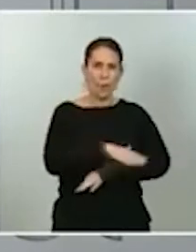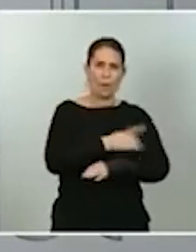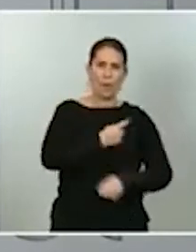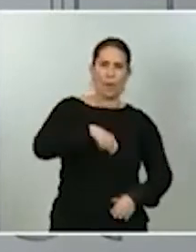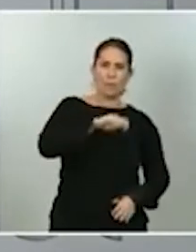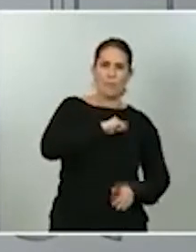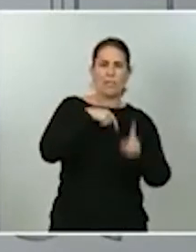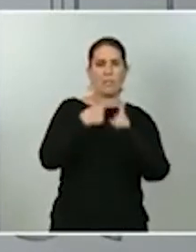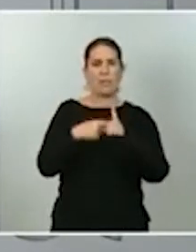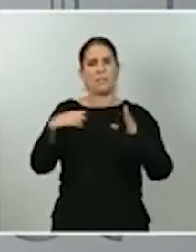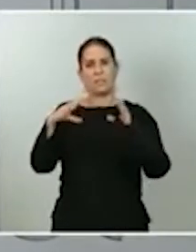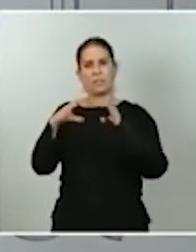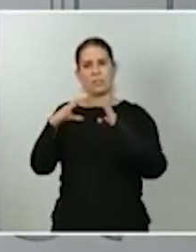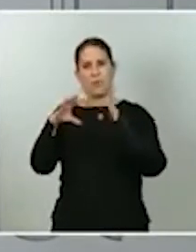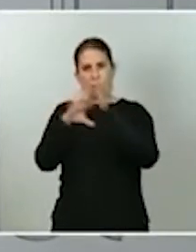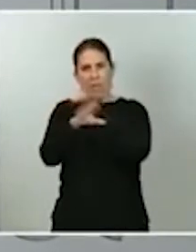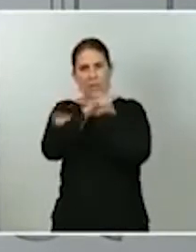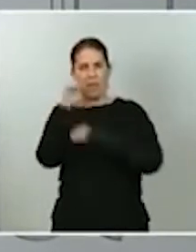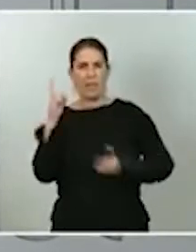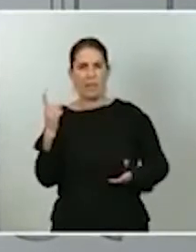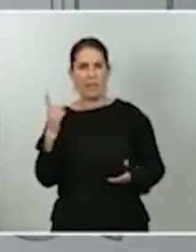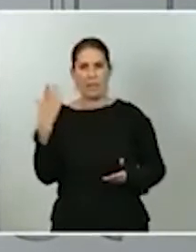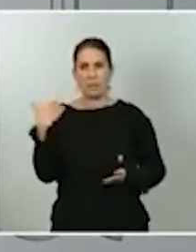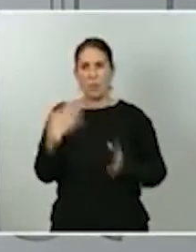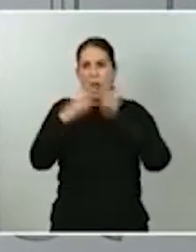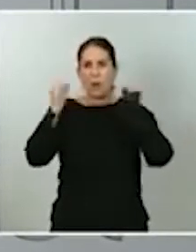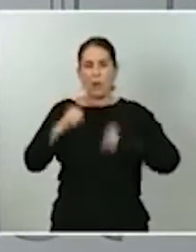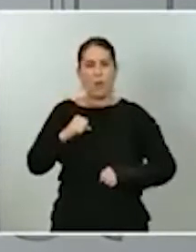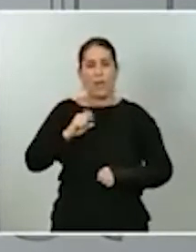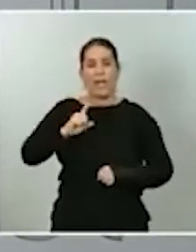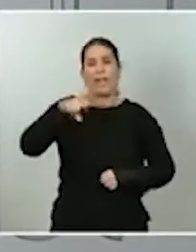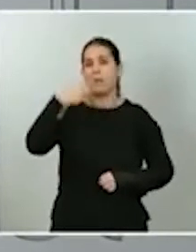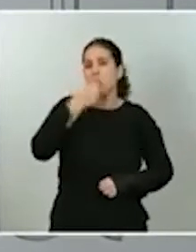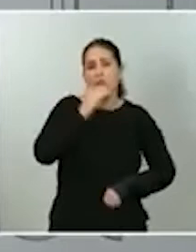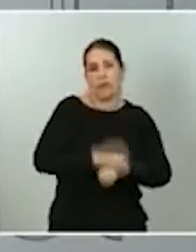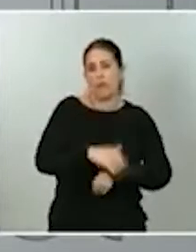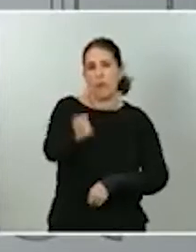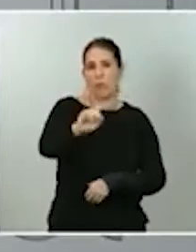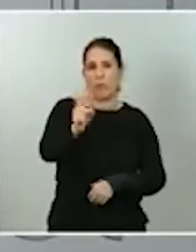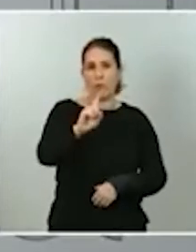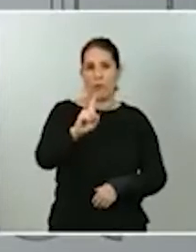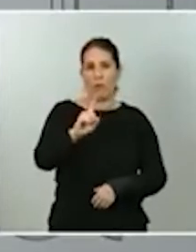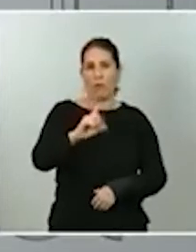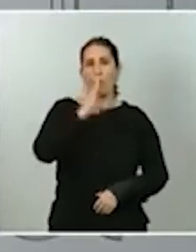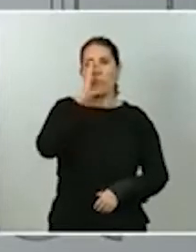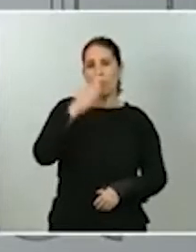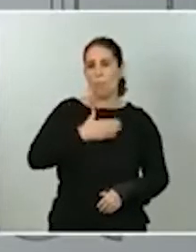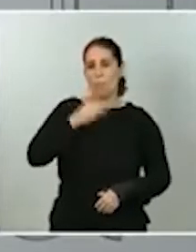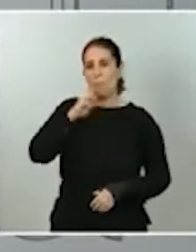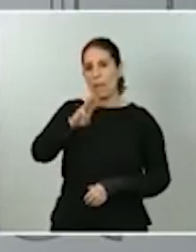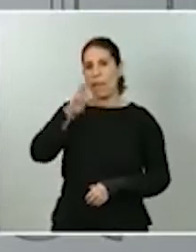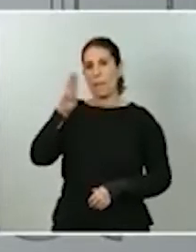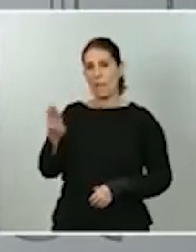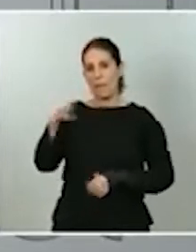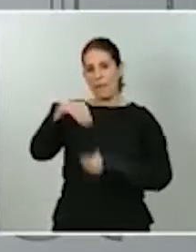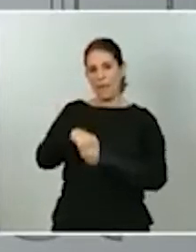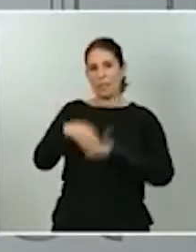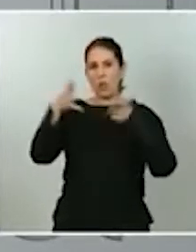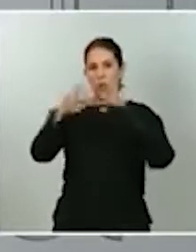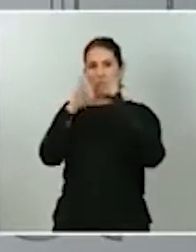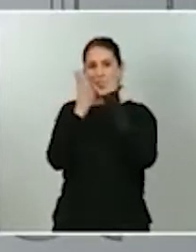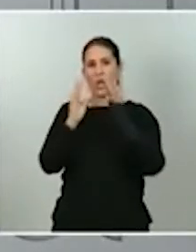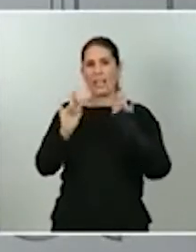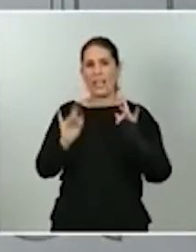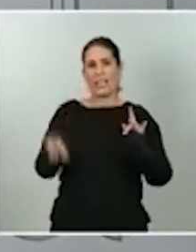Madrid, un acuerdo que se incumplió posteriormente cuando el Partido Popular en el Consejo Interterritorial votó en